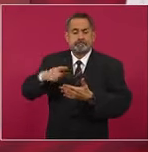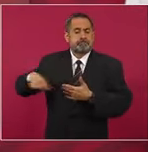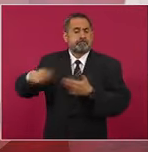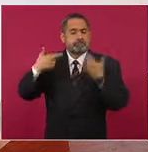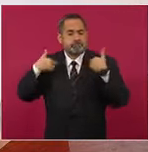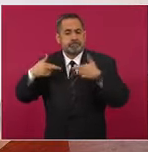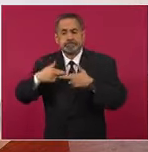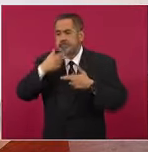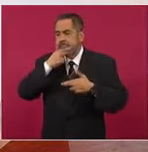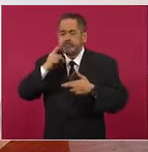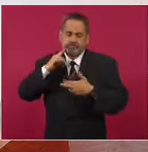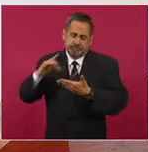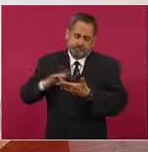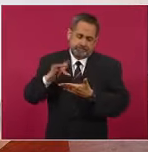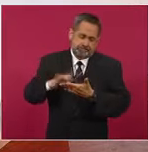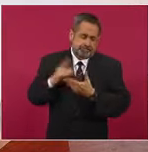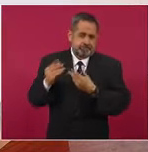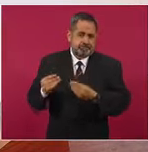y de las maestras,